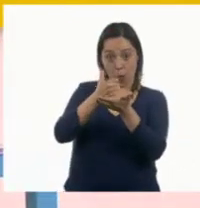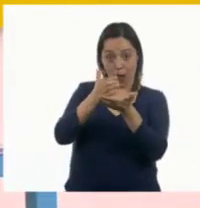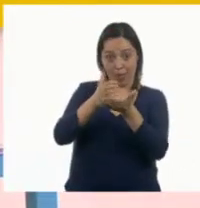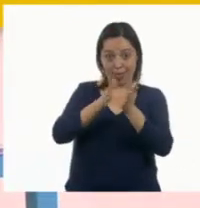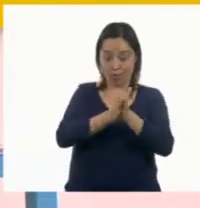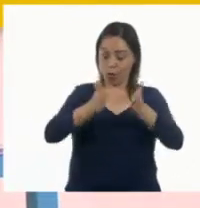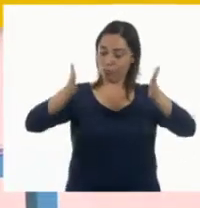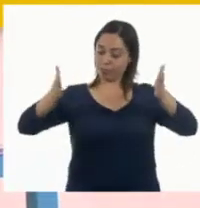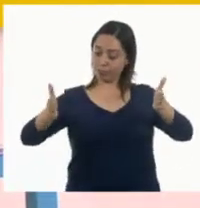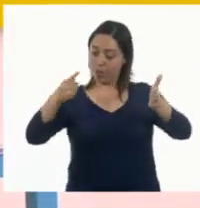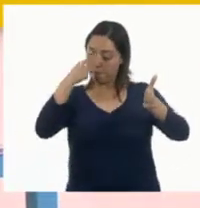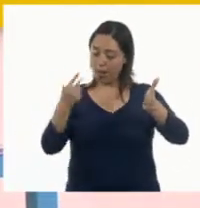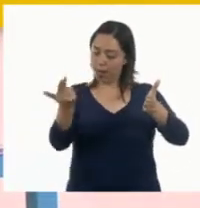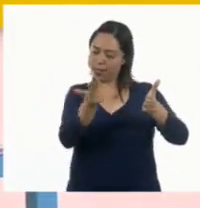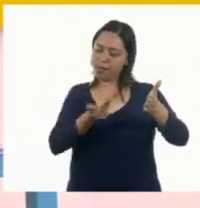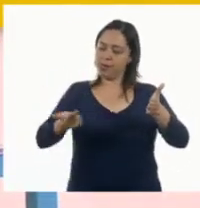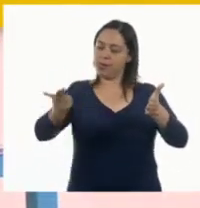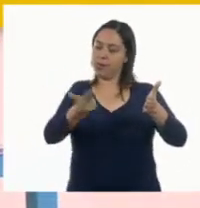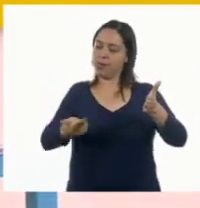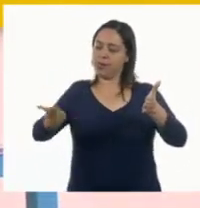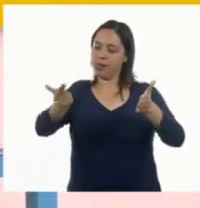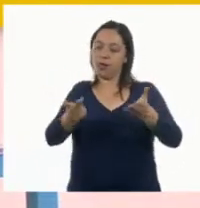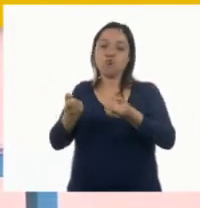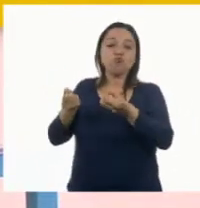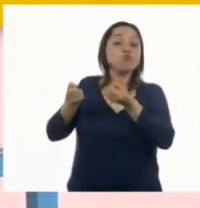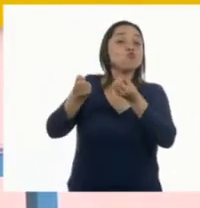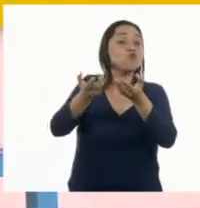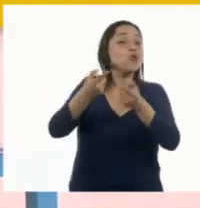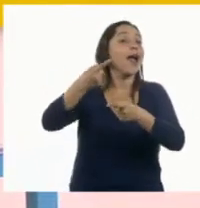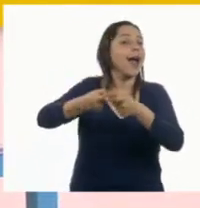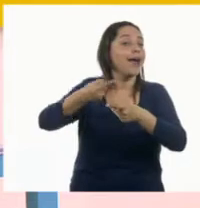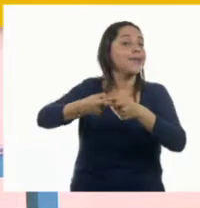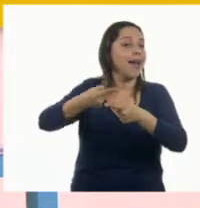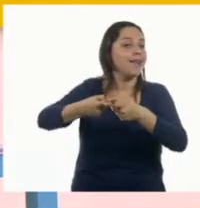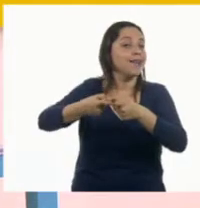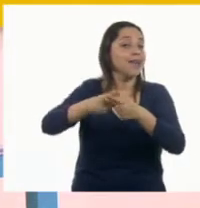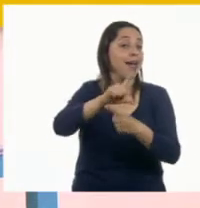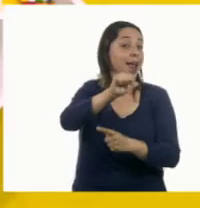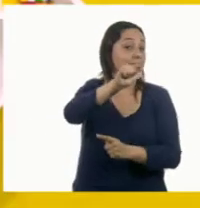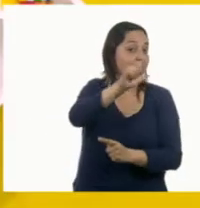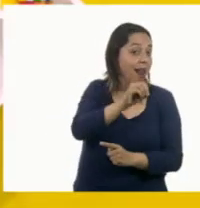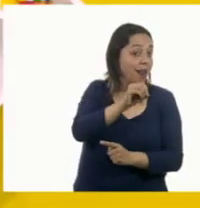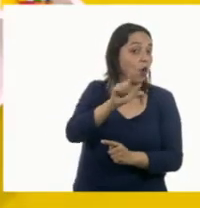¿A quién de los dos le gustaba pintar? ¿A Lalo o a Luis?